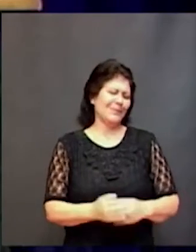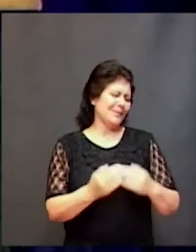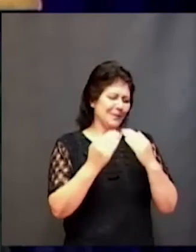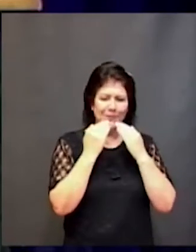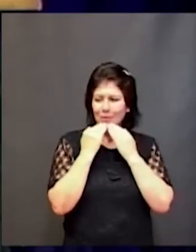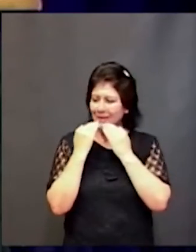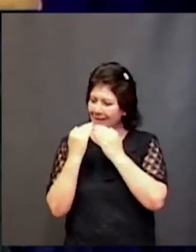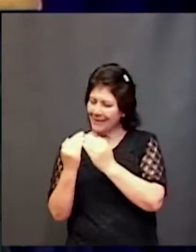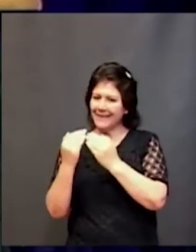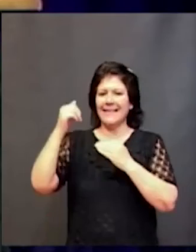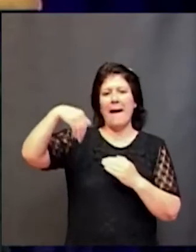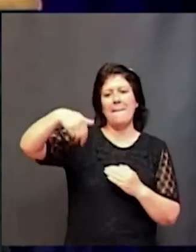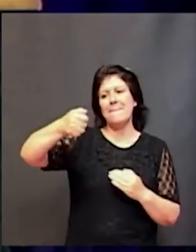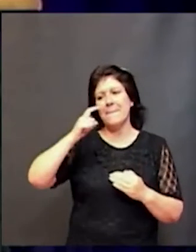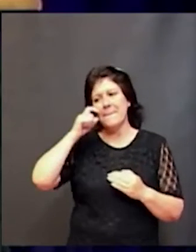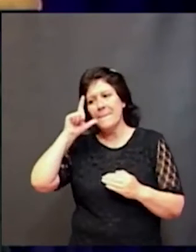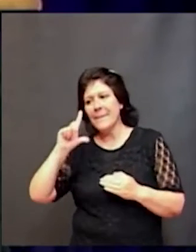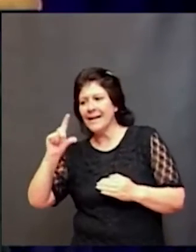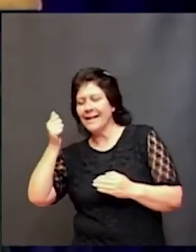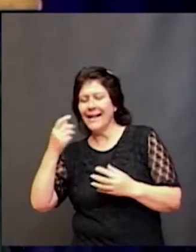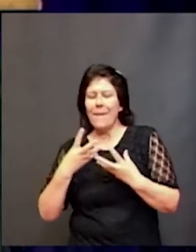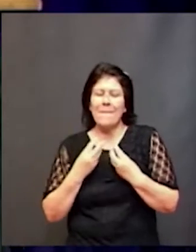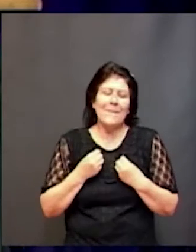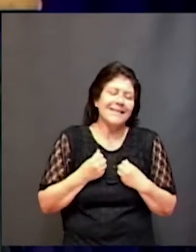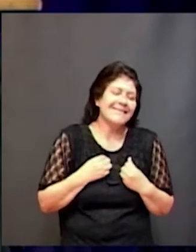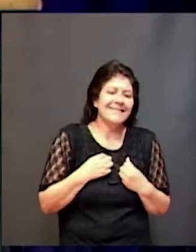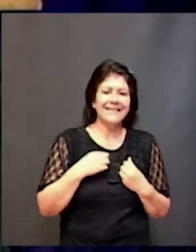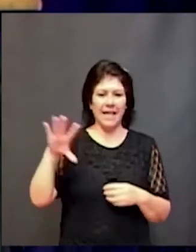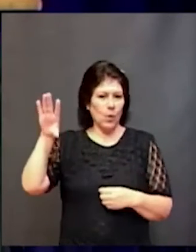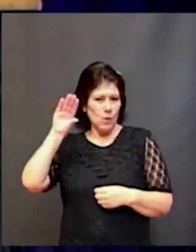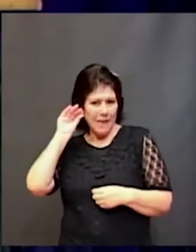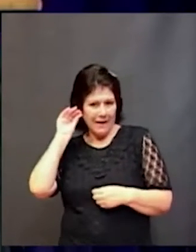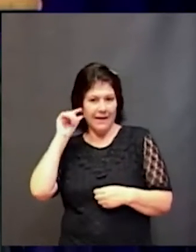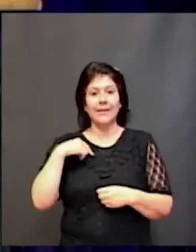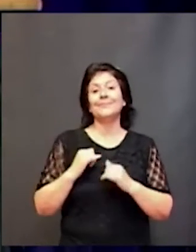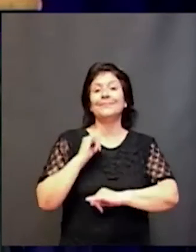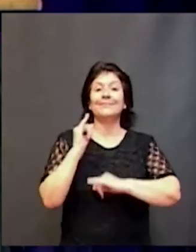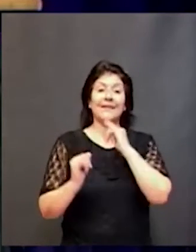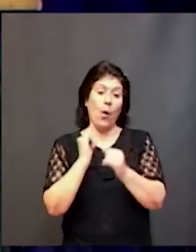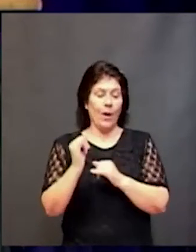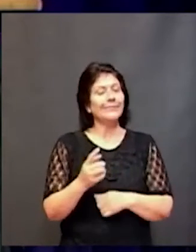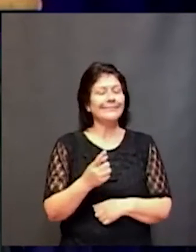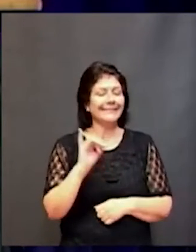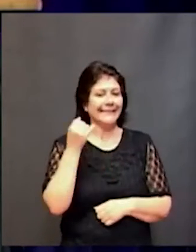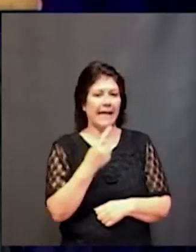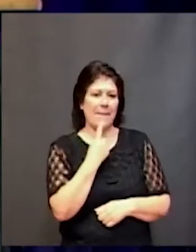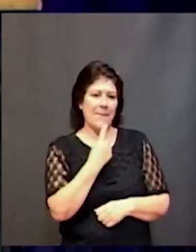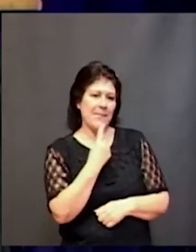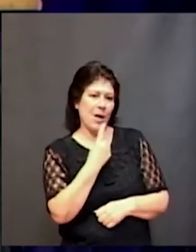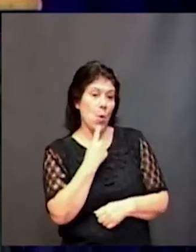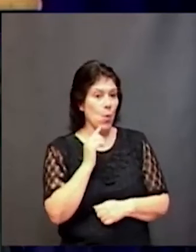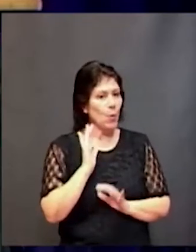Mariana realmente un placer escucharte y bueno te cuento que hay algunas preguntas de nuestra